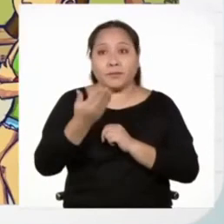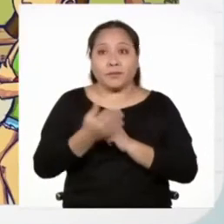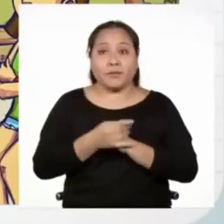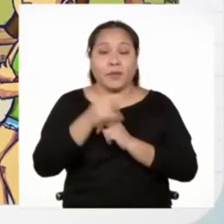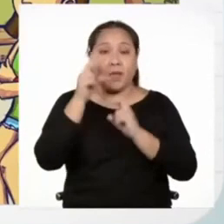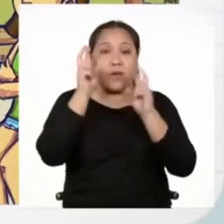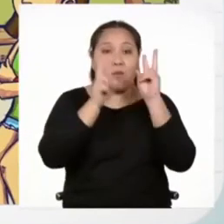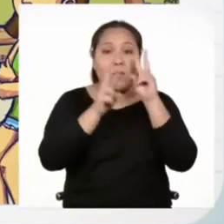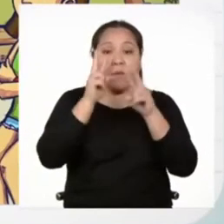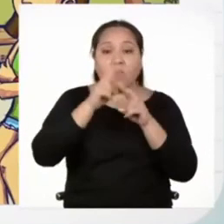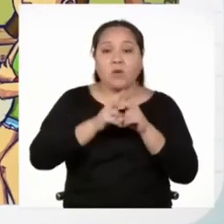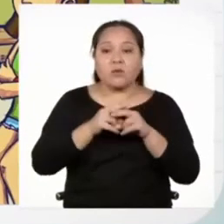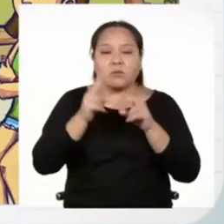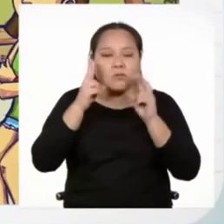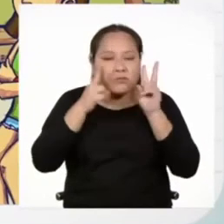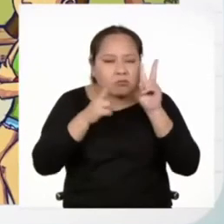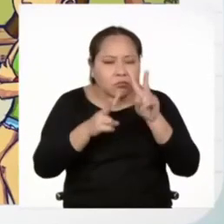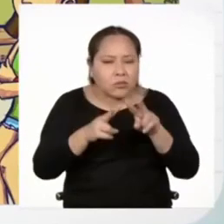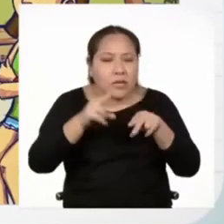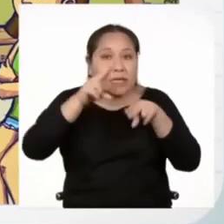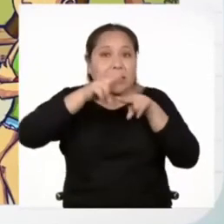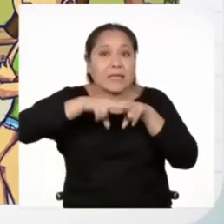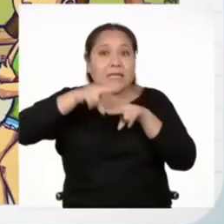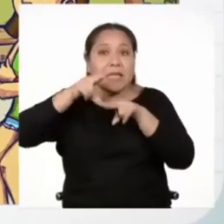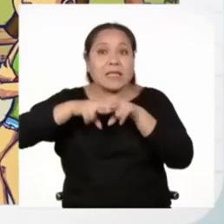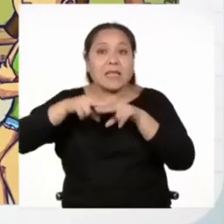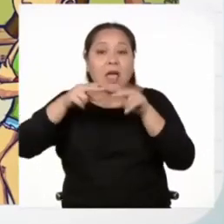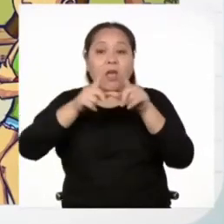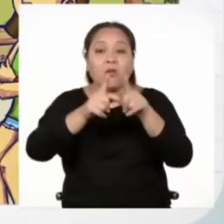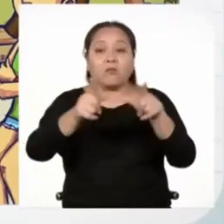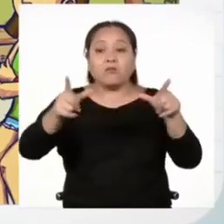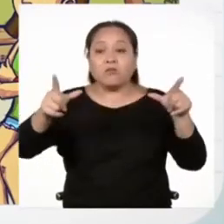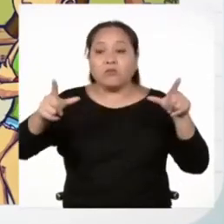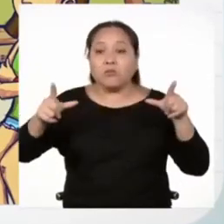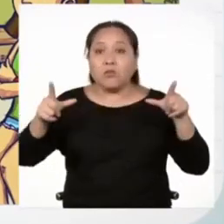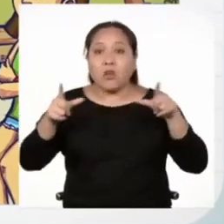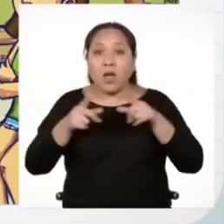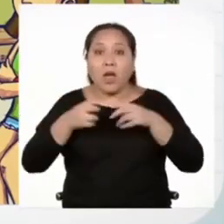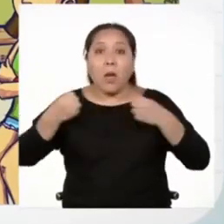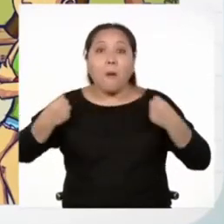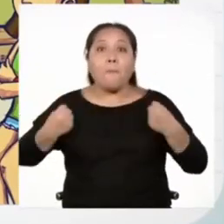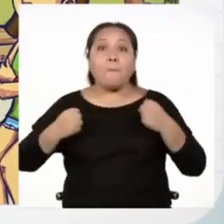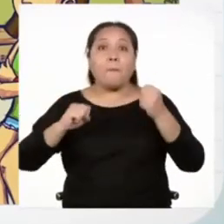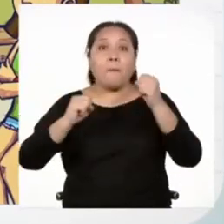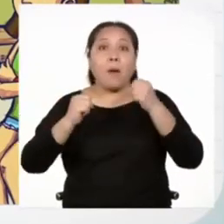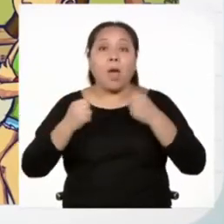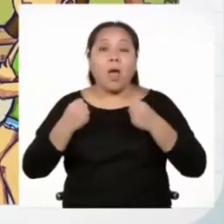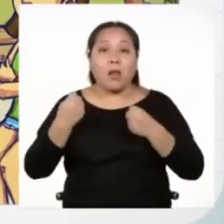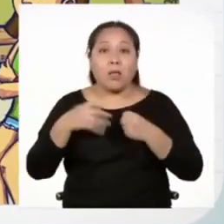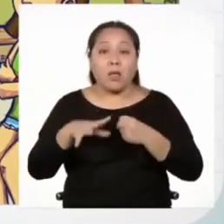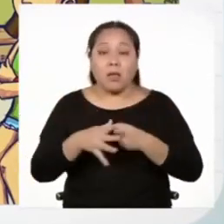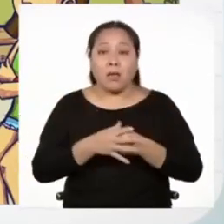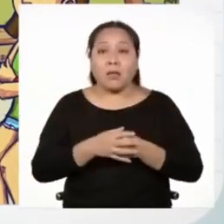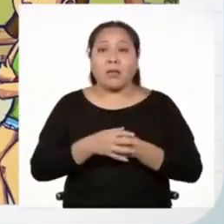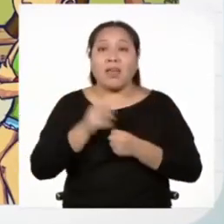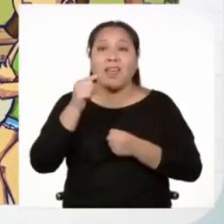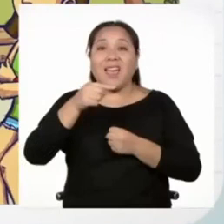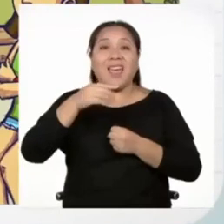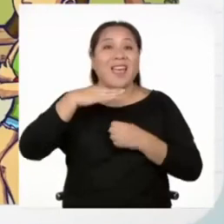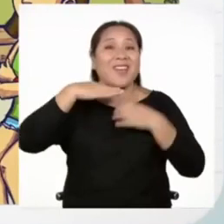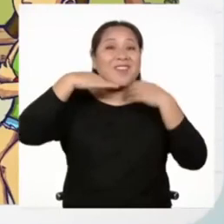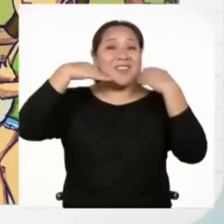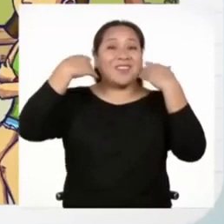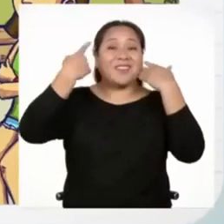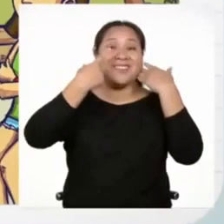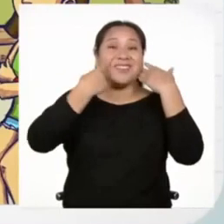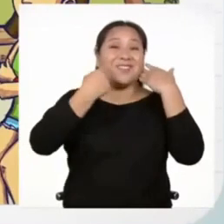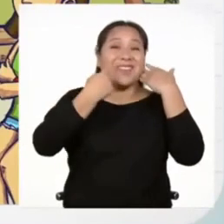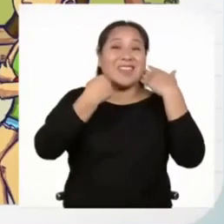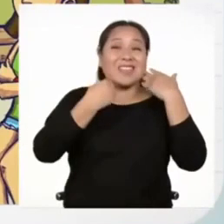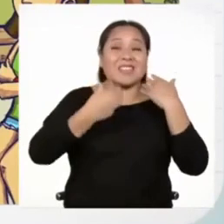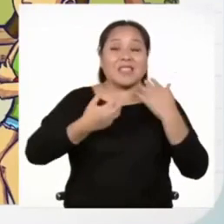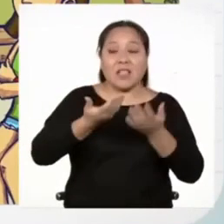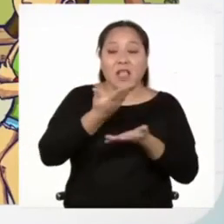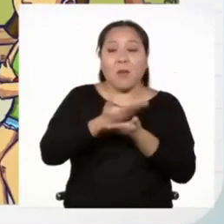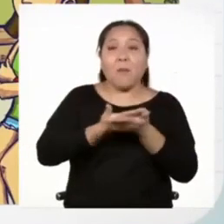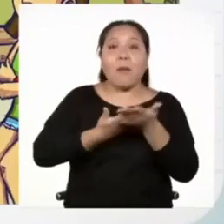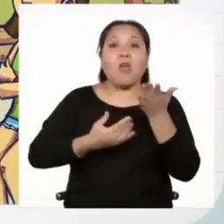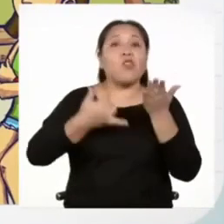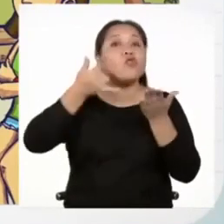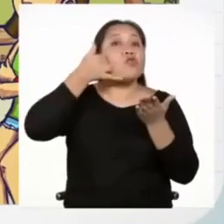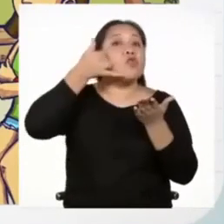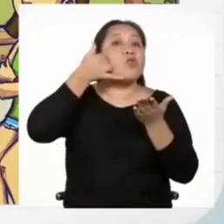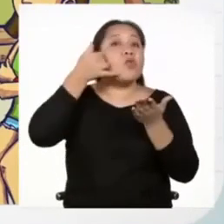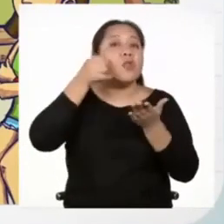Observamos que ambos están sentados en una banca de un parque. Él luce feliz y tiene en la mano un celular.